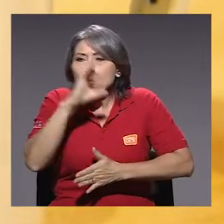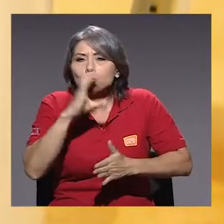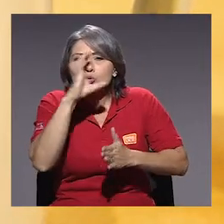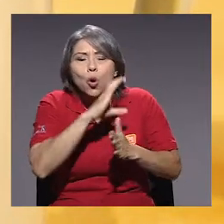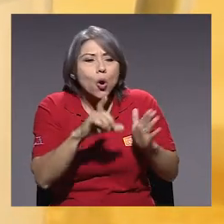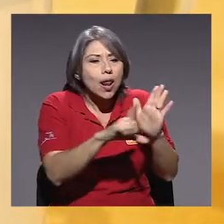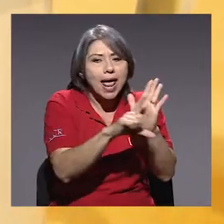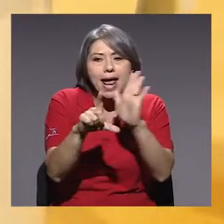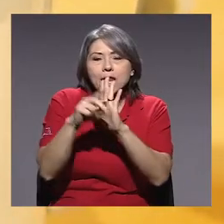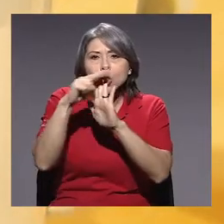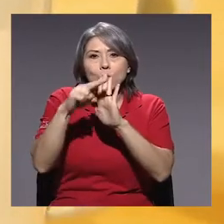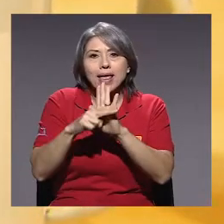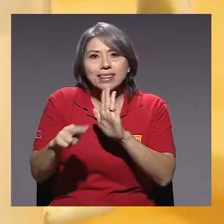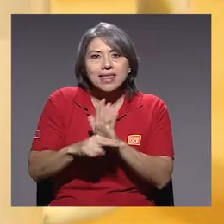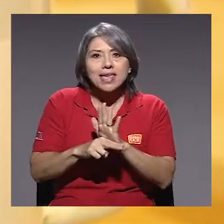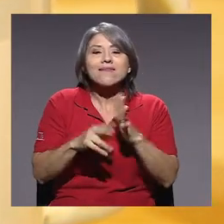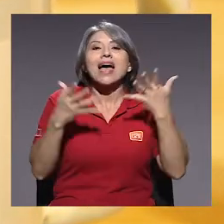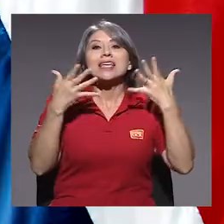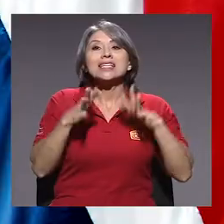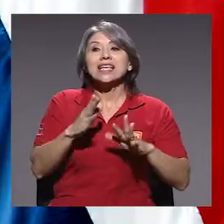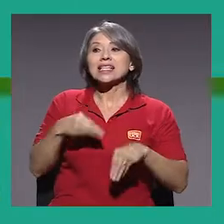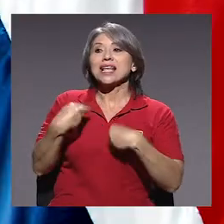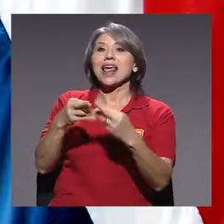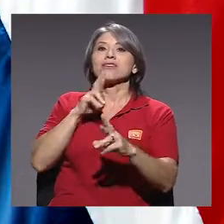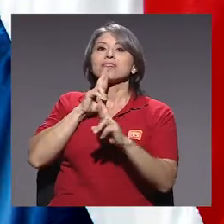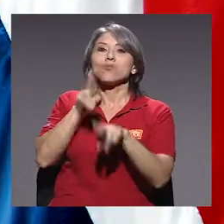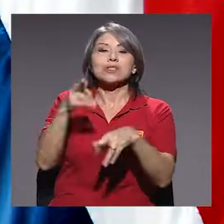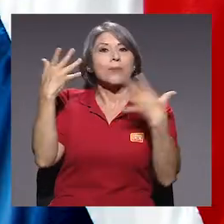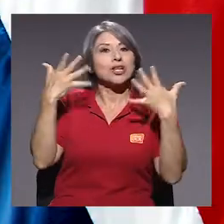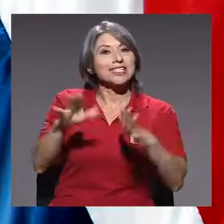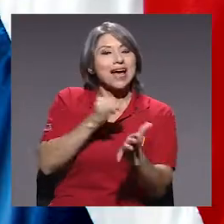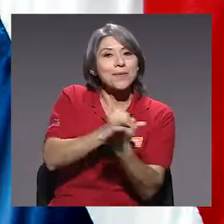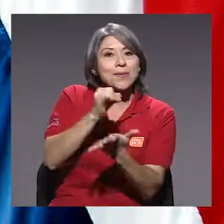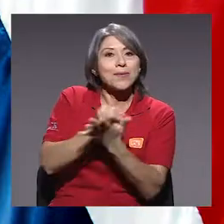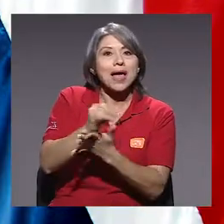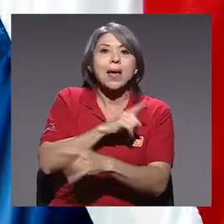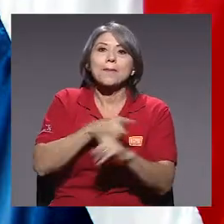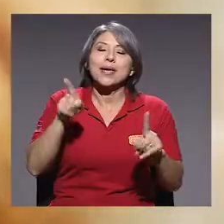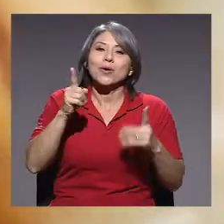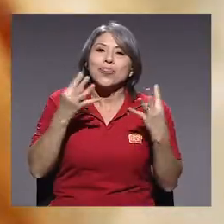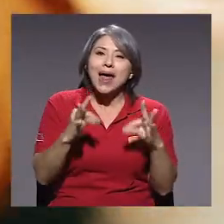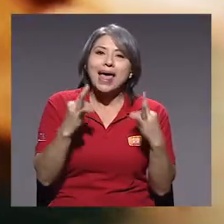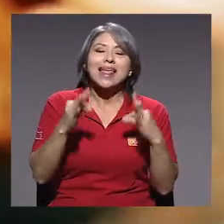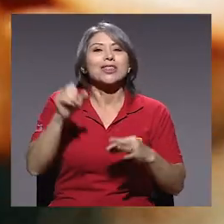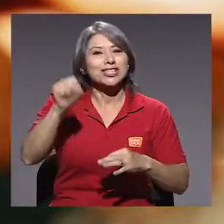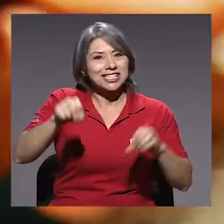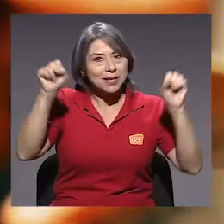y llegó a esta conclusión porque hizo un trabajo, digamos, para investigar y para tratar de que sí se pueda.